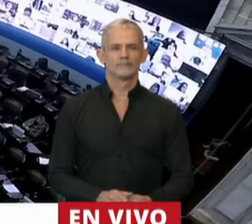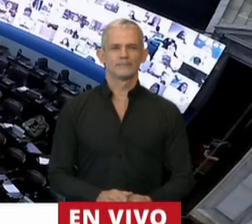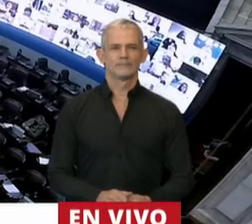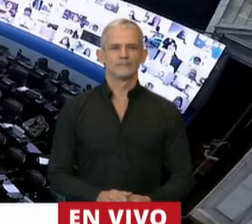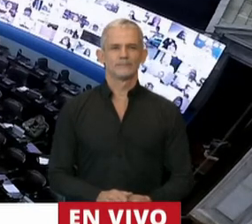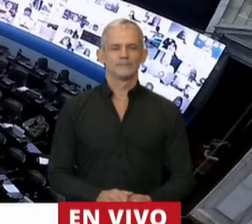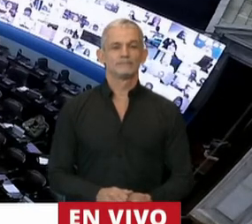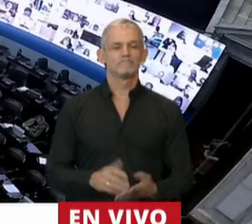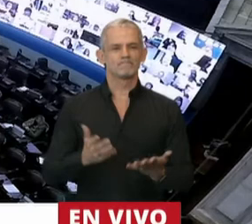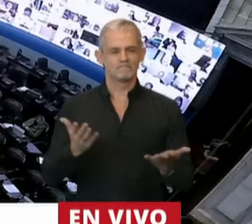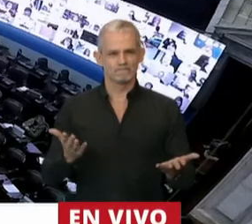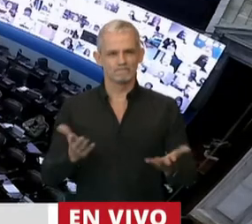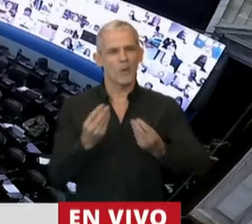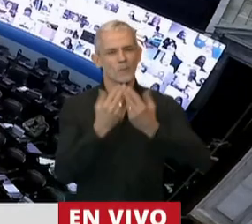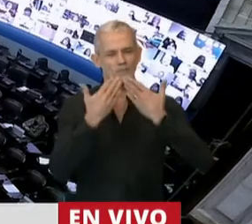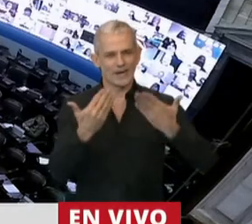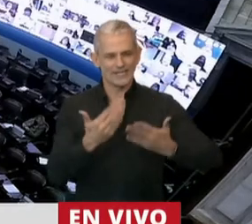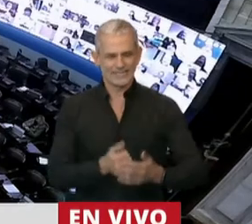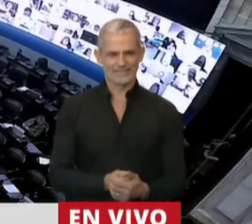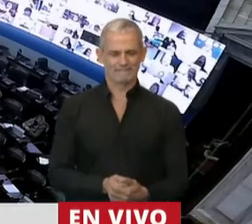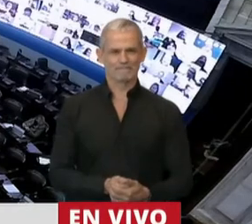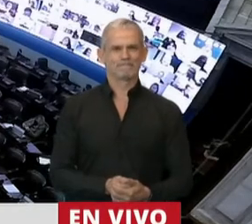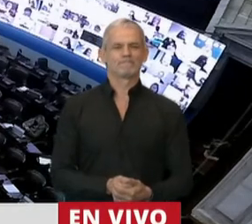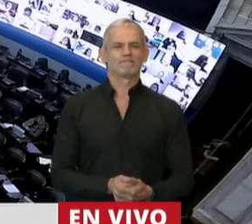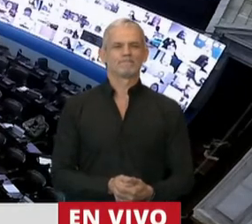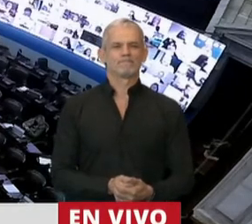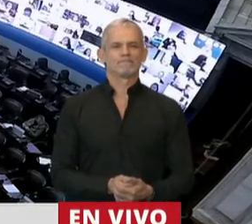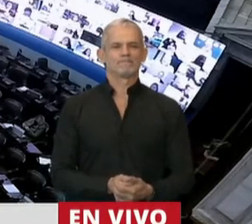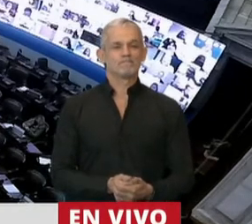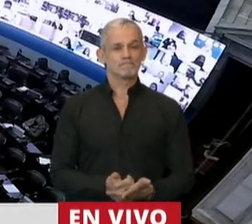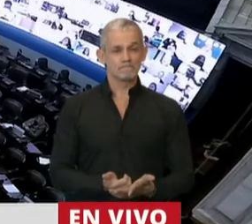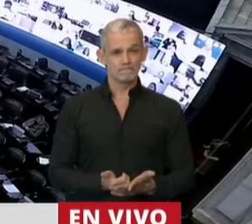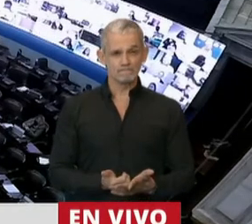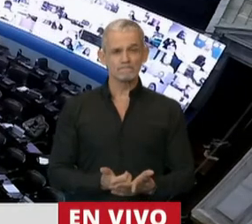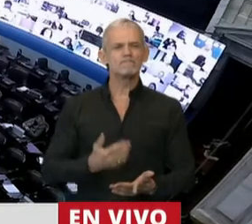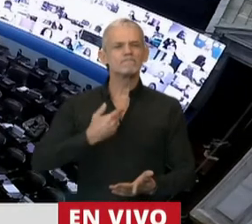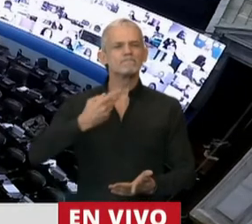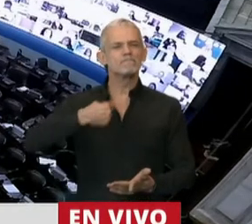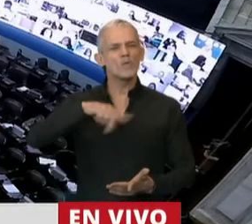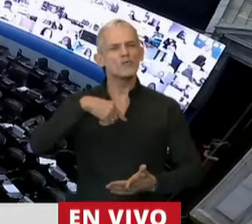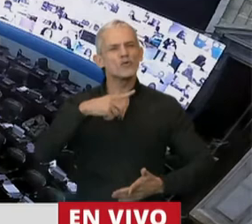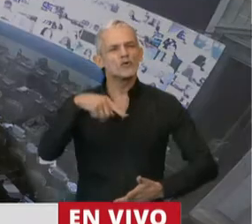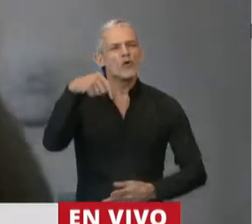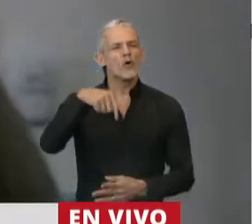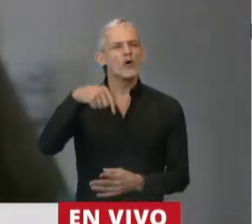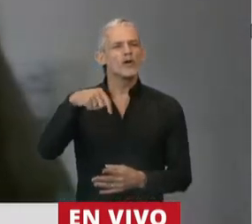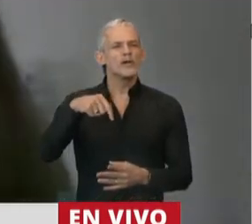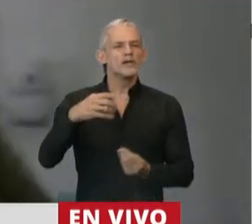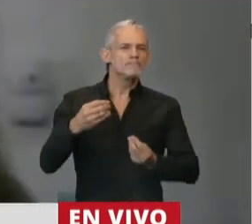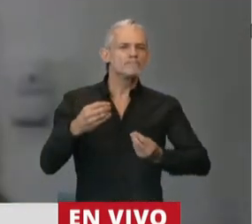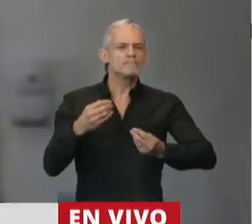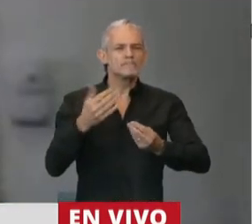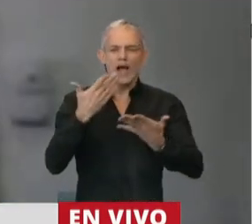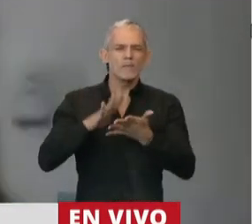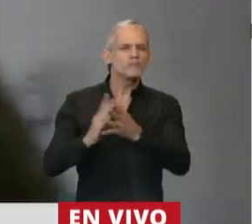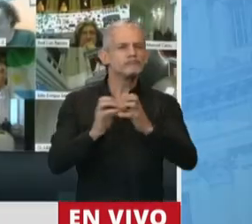Bueno, muchas gracias señor presidente. Nosotros hoy estamos tratando